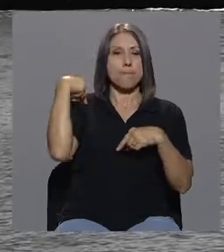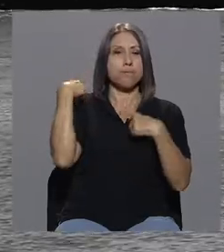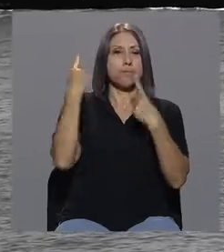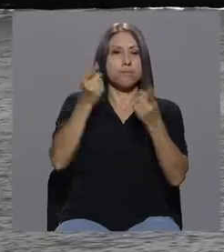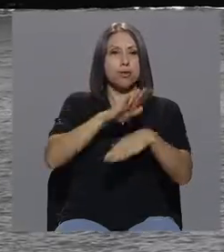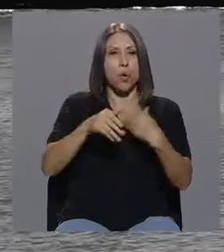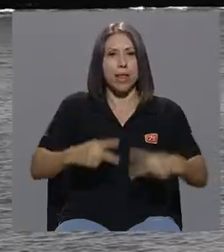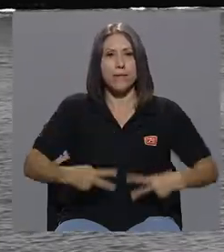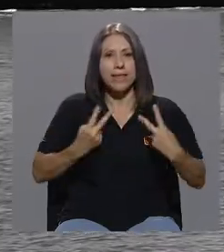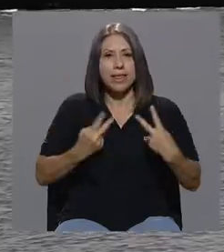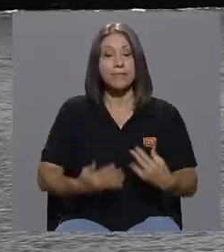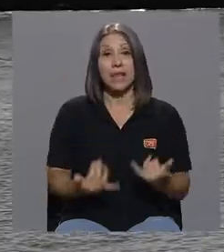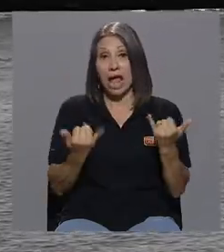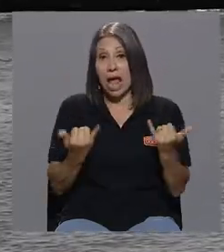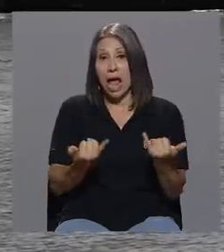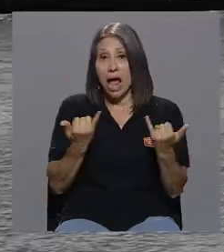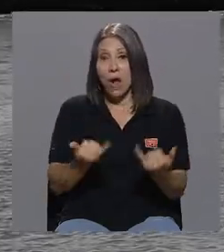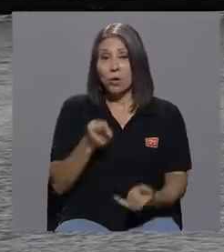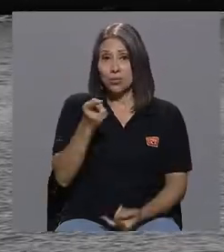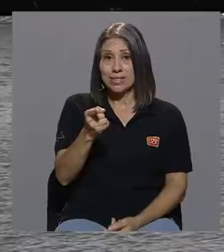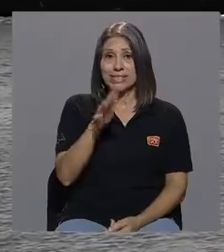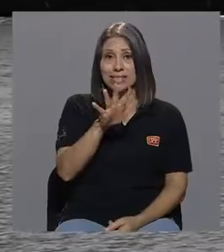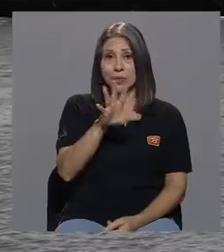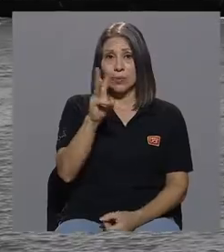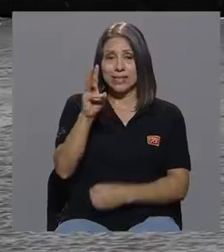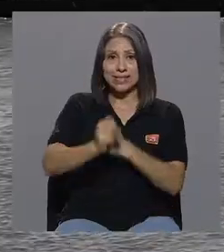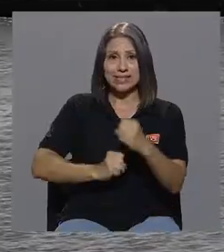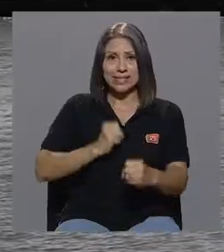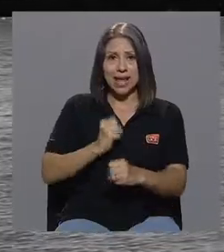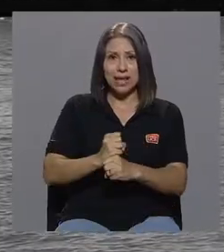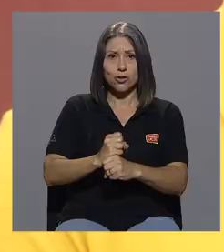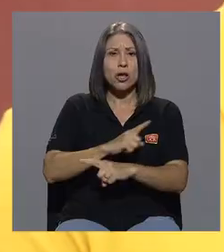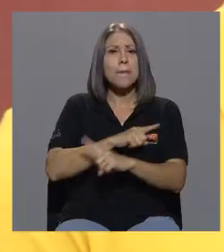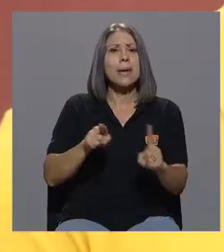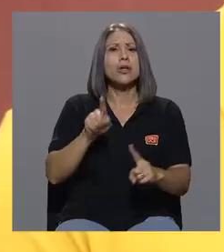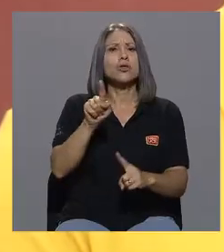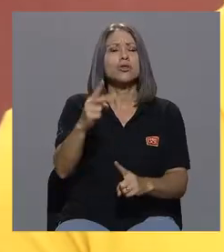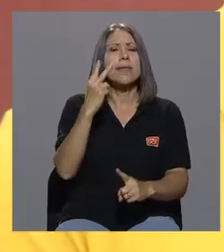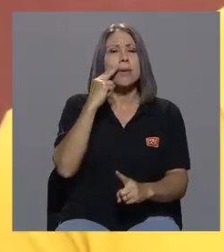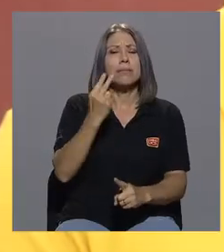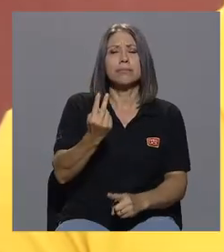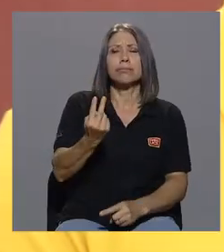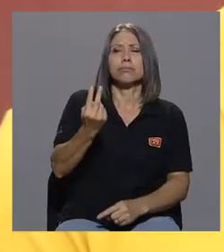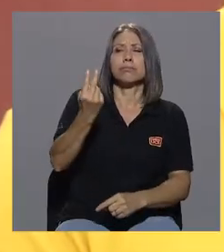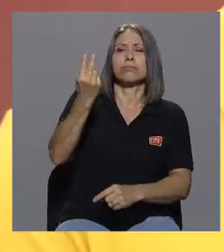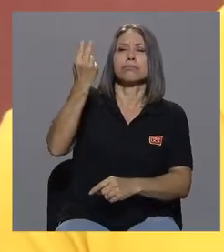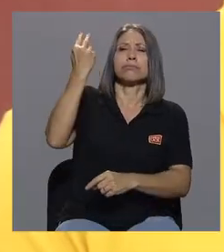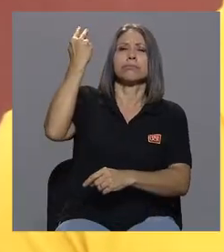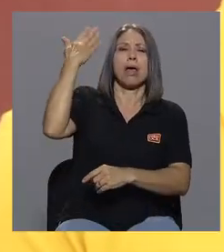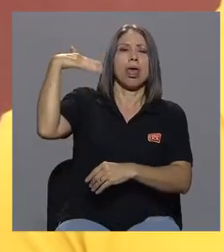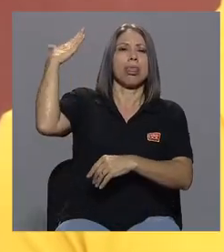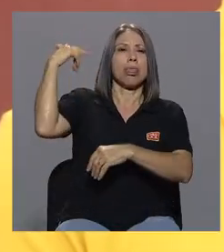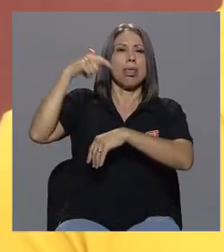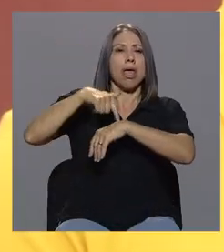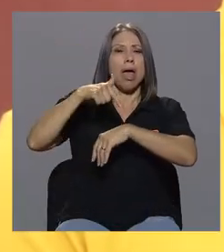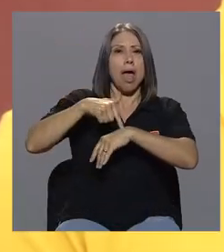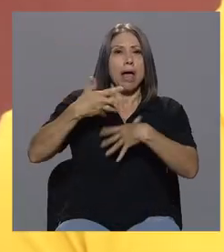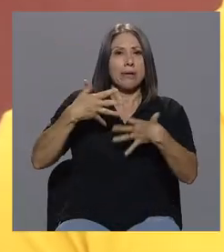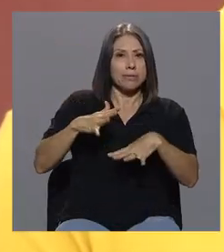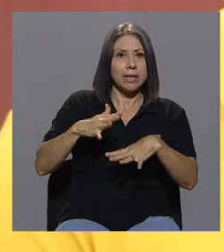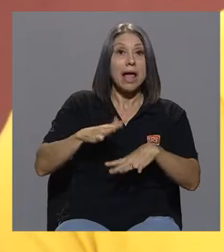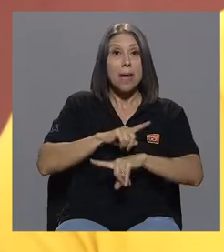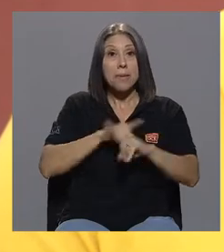Oye, usted tiene 56 años, don Mario, pero si usted se ve en retrospectiva, en la Chacarita actual, muchas personas